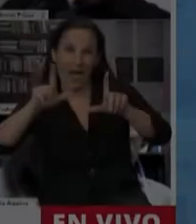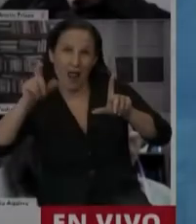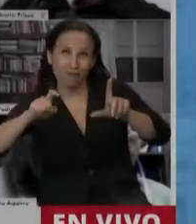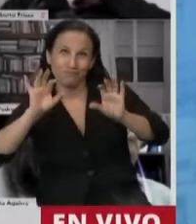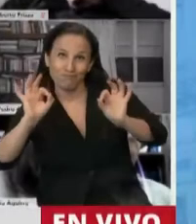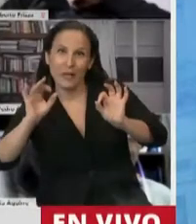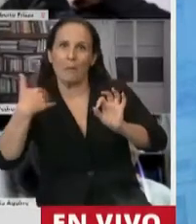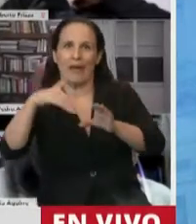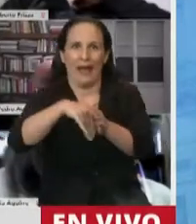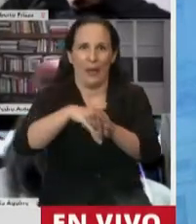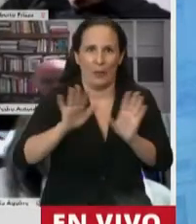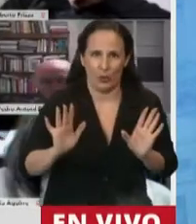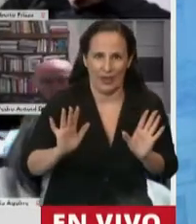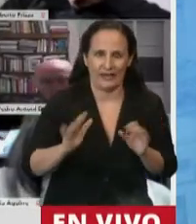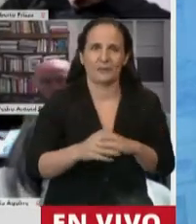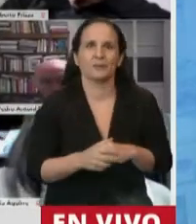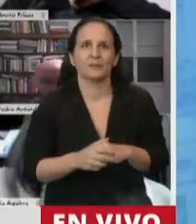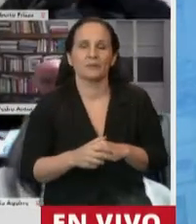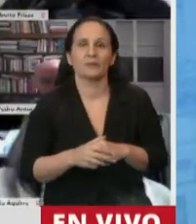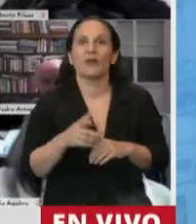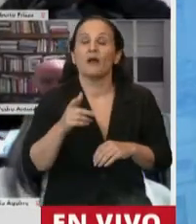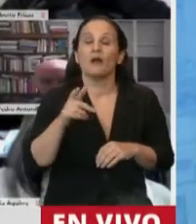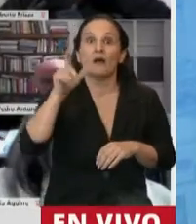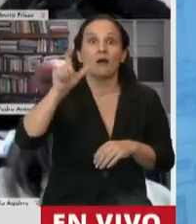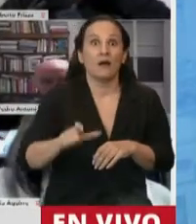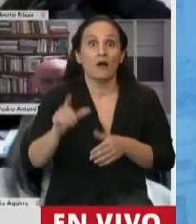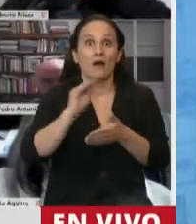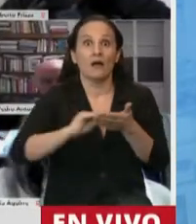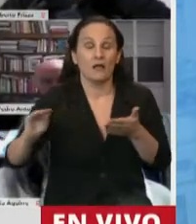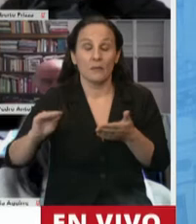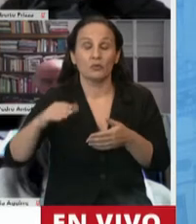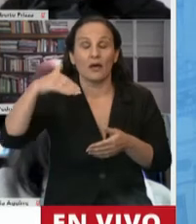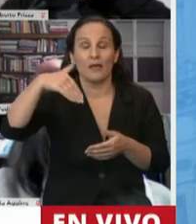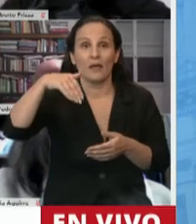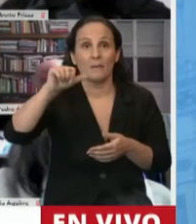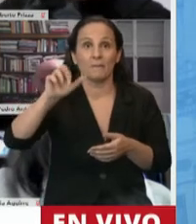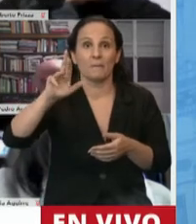Tiene la palabra la diputada Marisa Uceda.